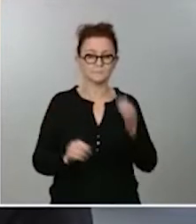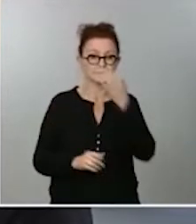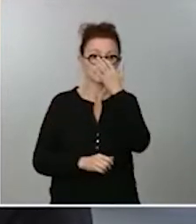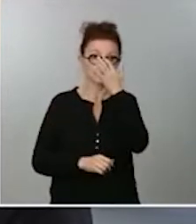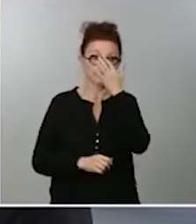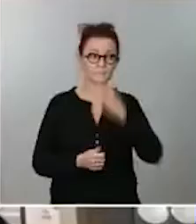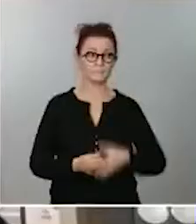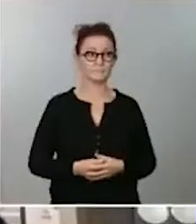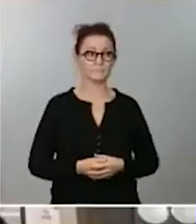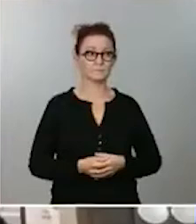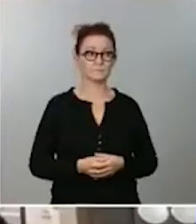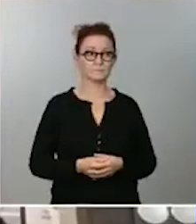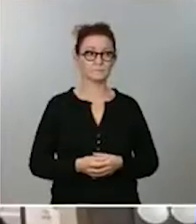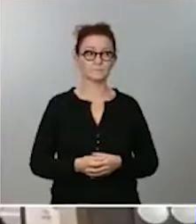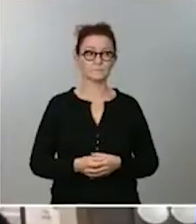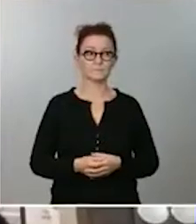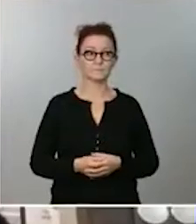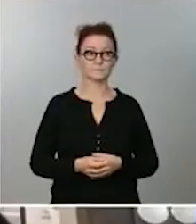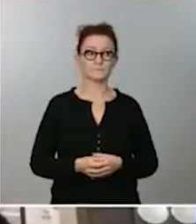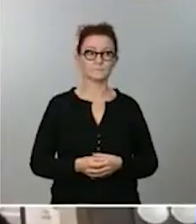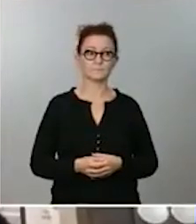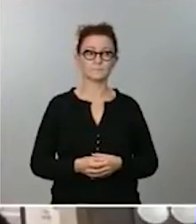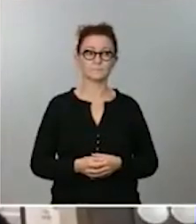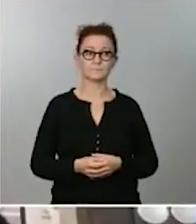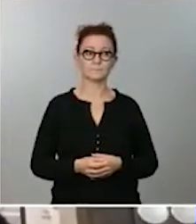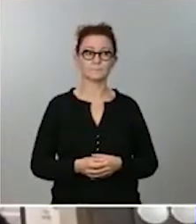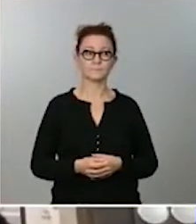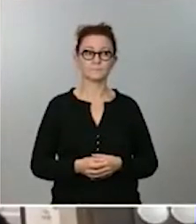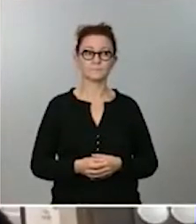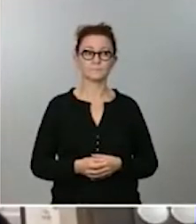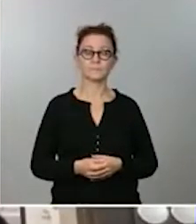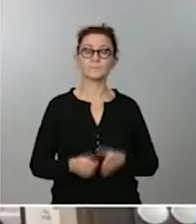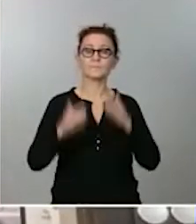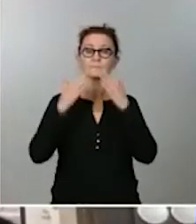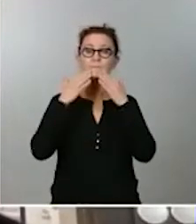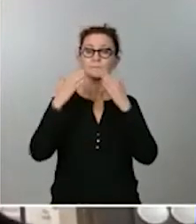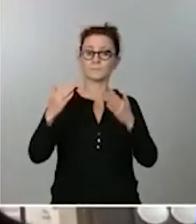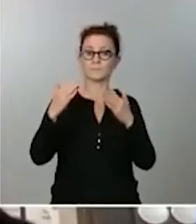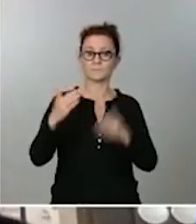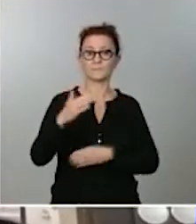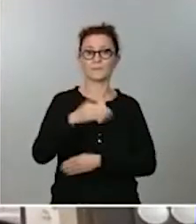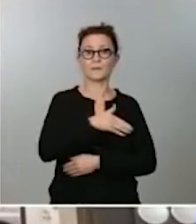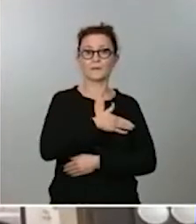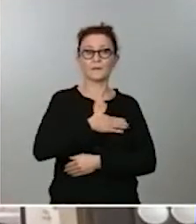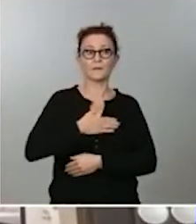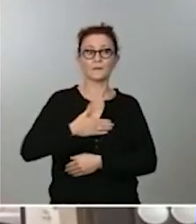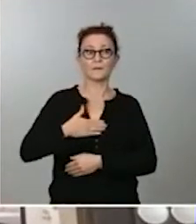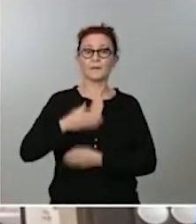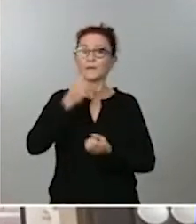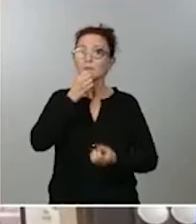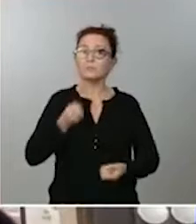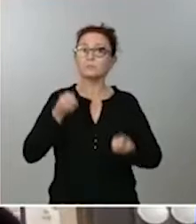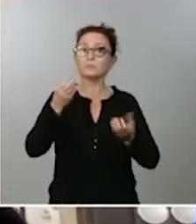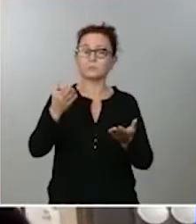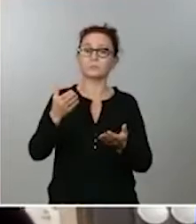Sí, bueno, muchas gracias. Yo quería preguntarle al señor ministro Garzón.